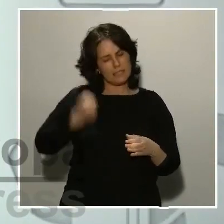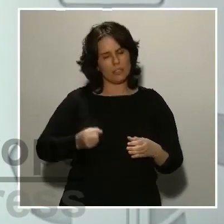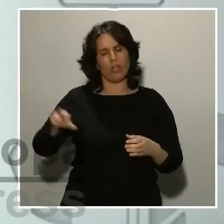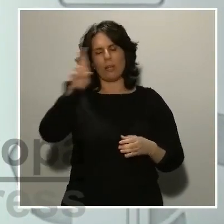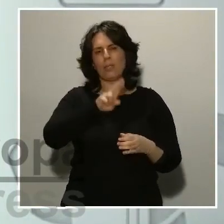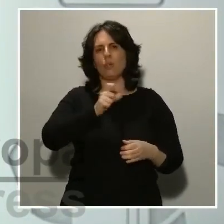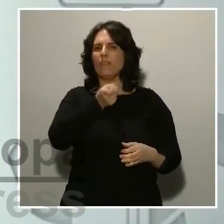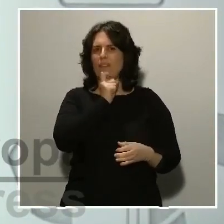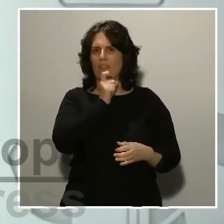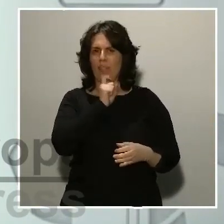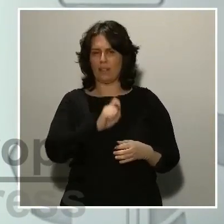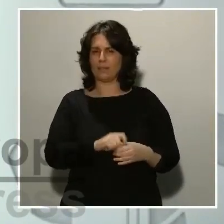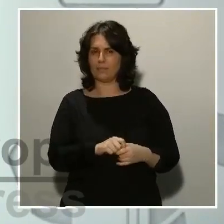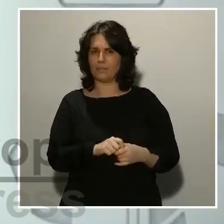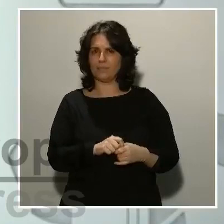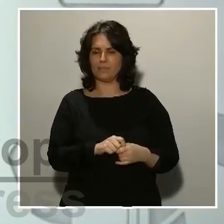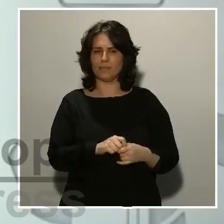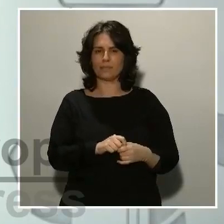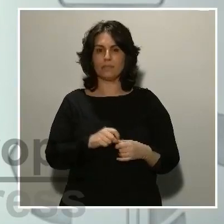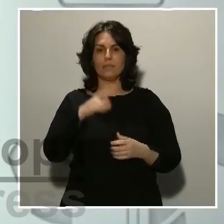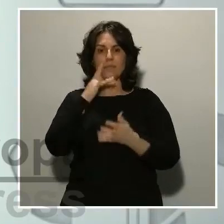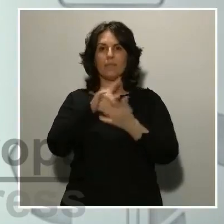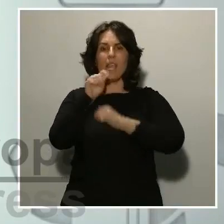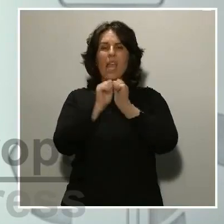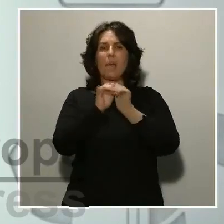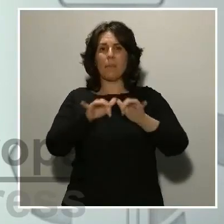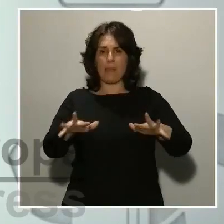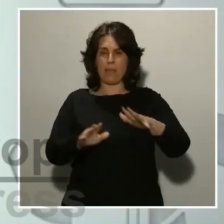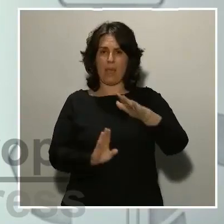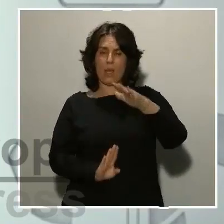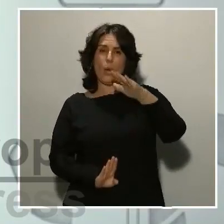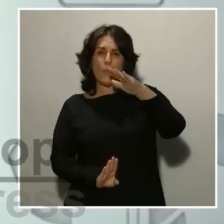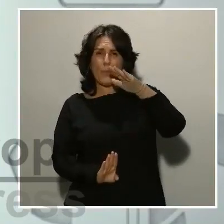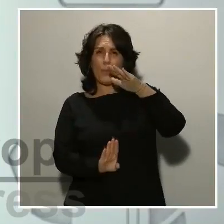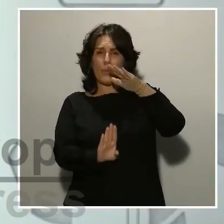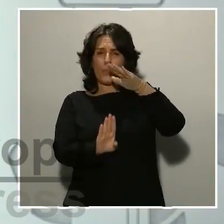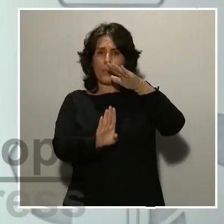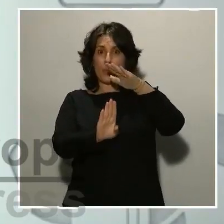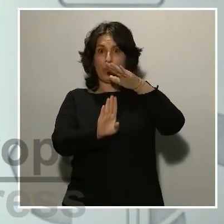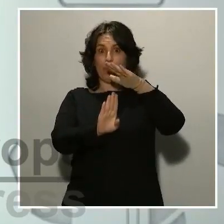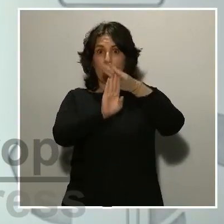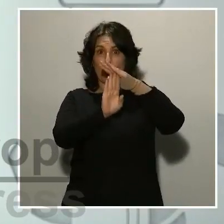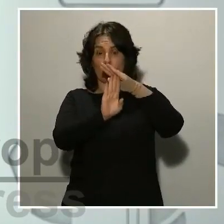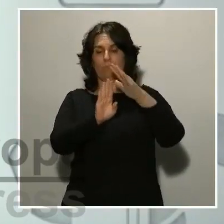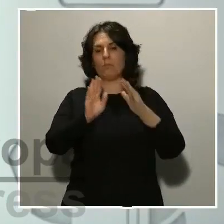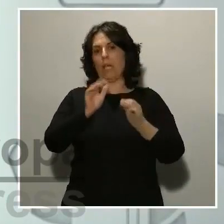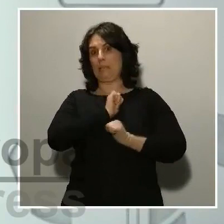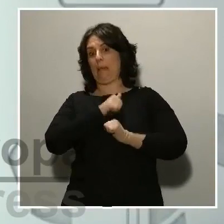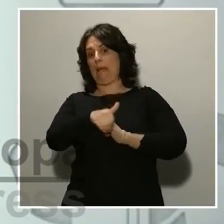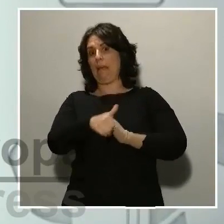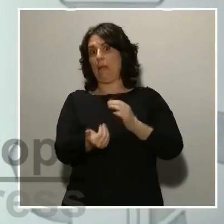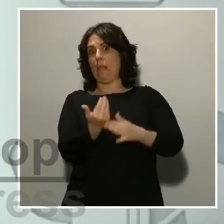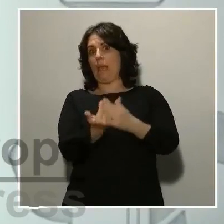pico de la epidemia como esperamos poder conseguirlo en los próximos días no significa resolver el problema.